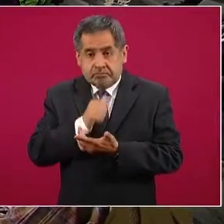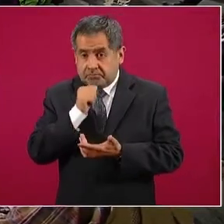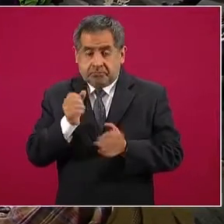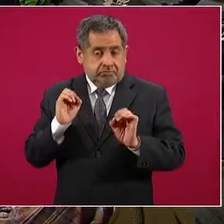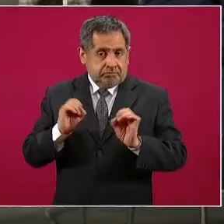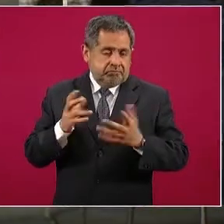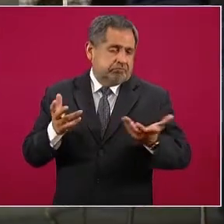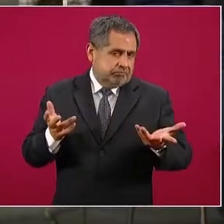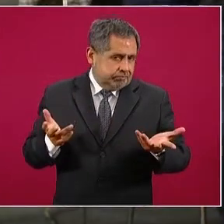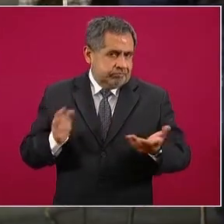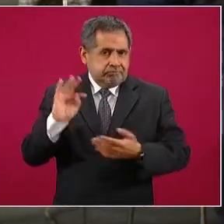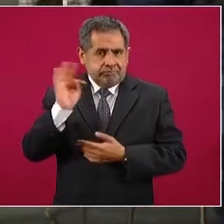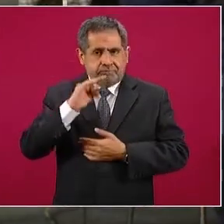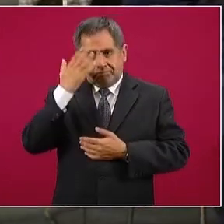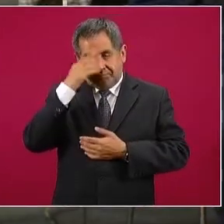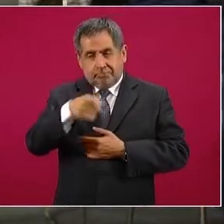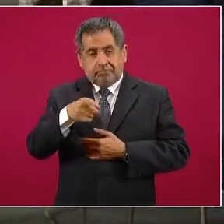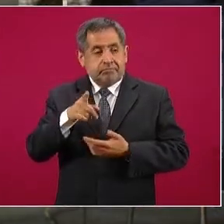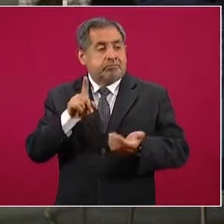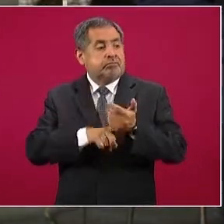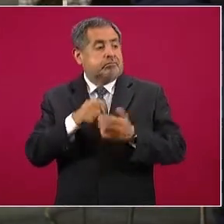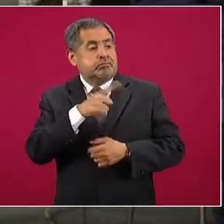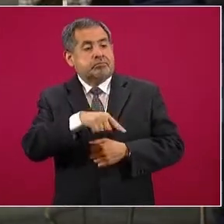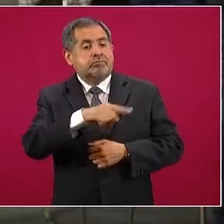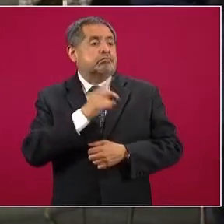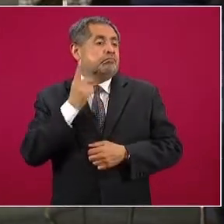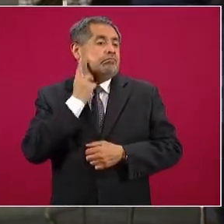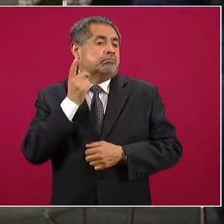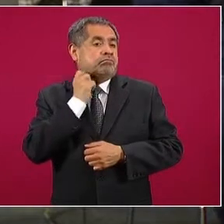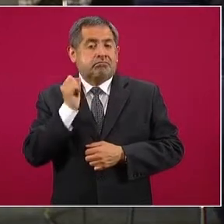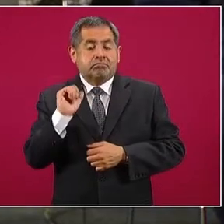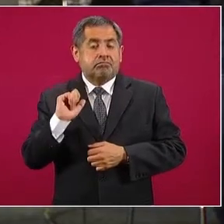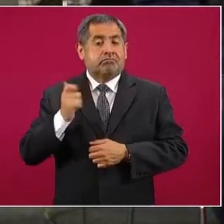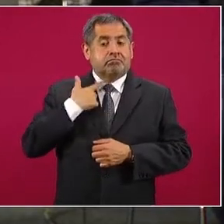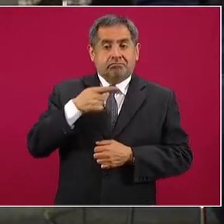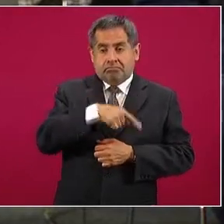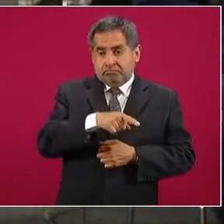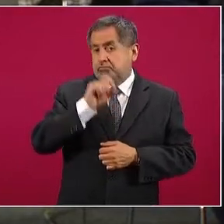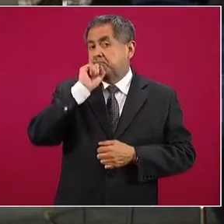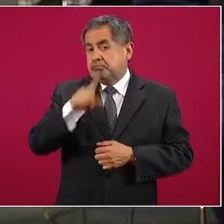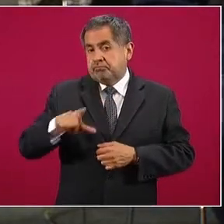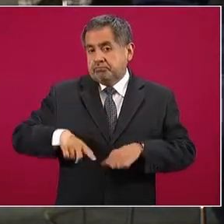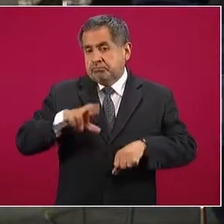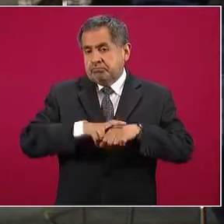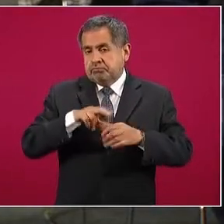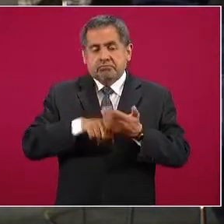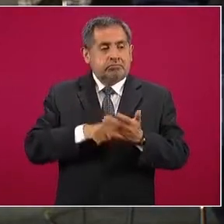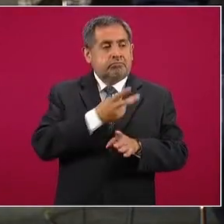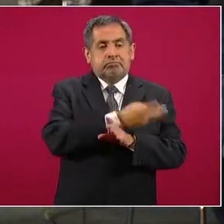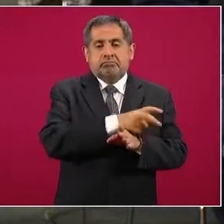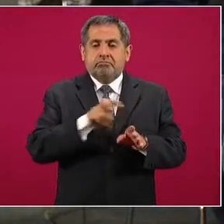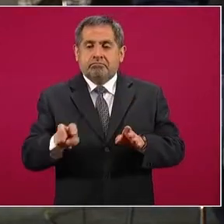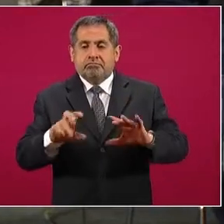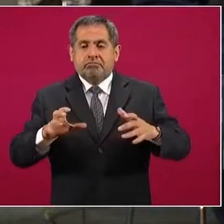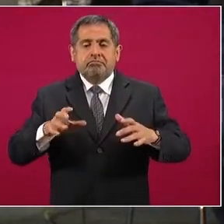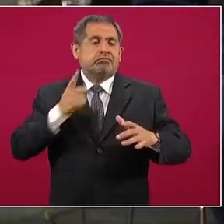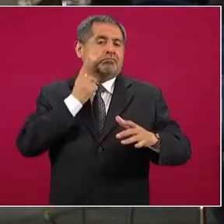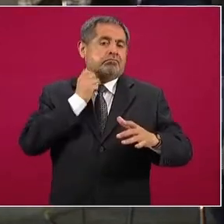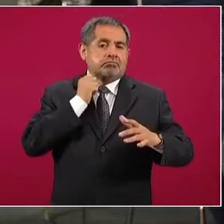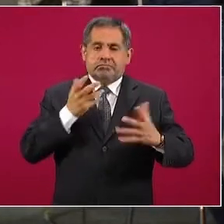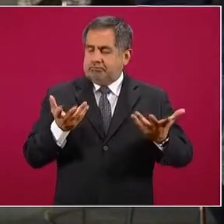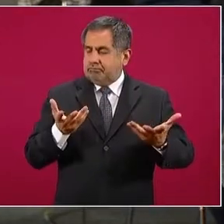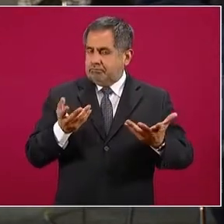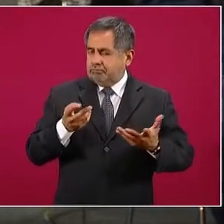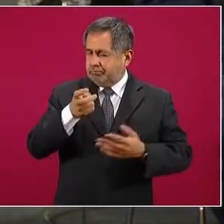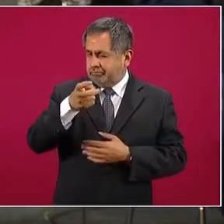Sabemos que también podría alcanzar a los legisladores y sabemos que algunos que han sido gobernadores le brincan al legislativo. Precisamente usted lo